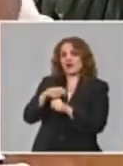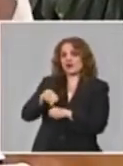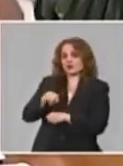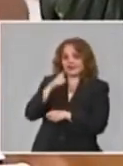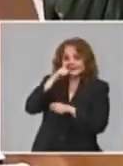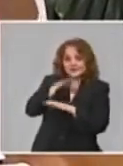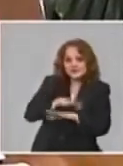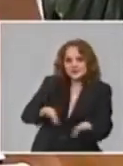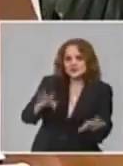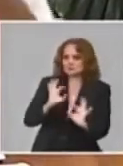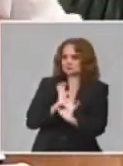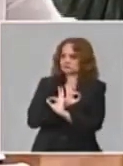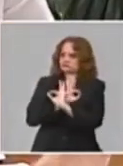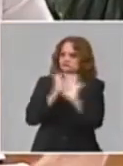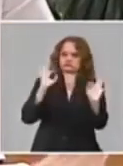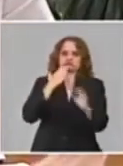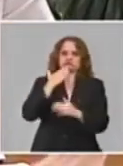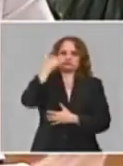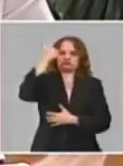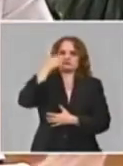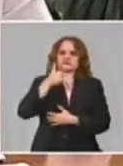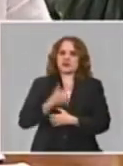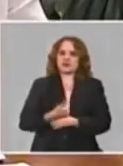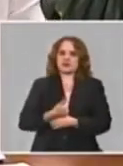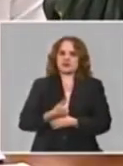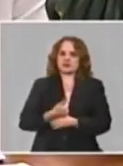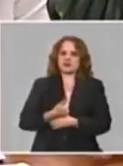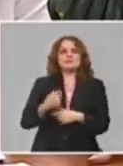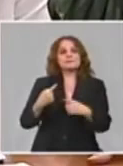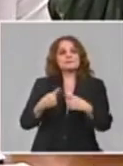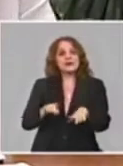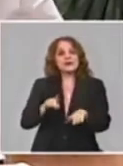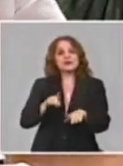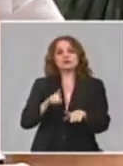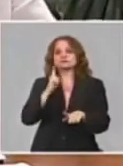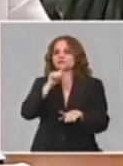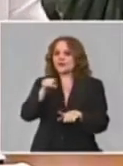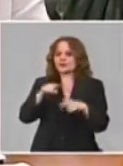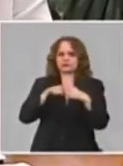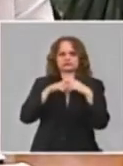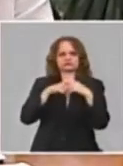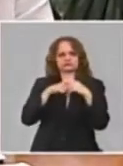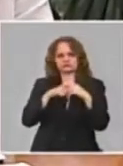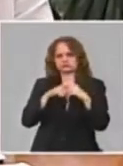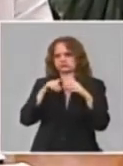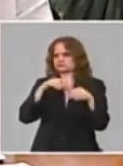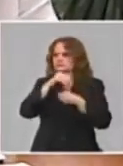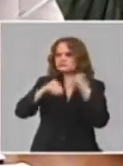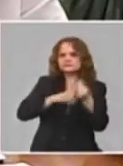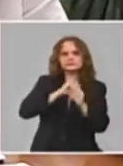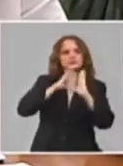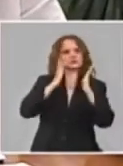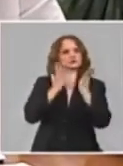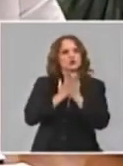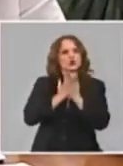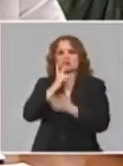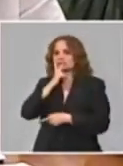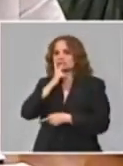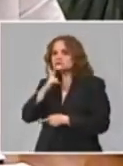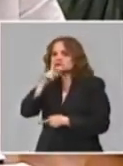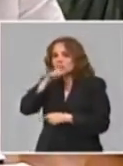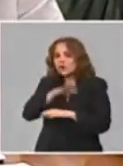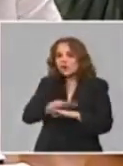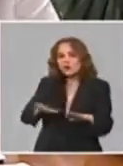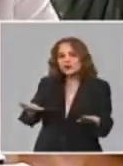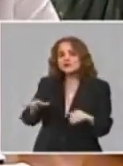pero además de haber hecho una adecuación de protocolo para la pediatría que lleva una investigación paralela ellos han